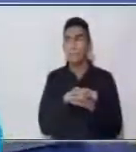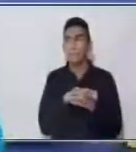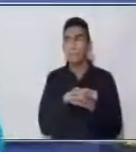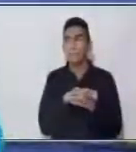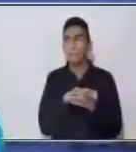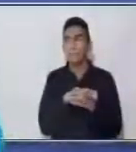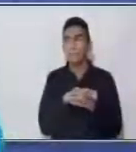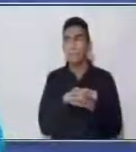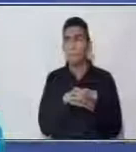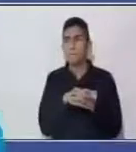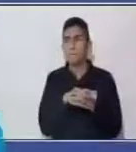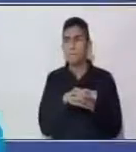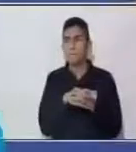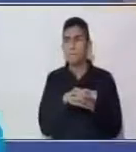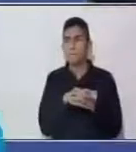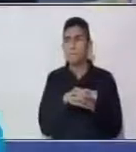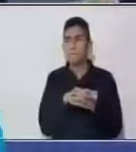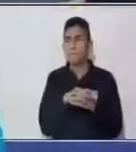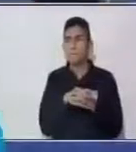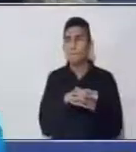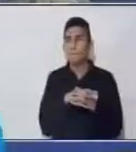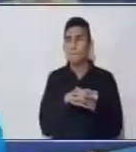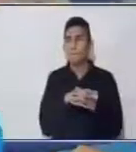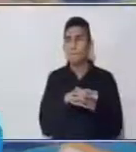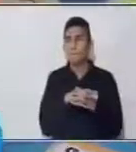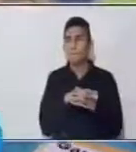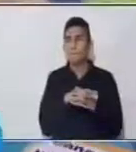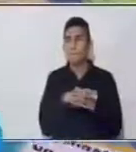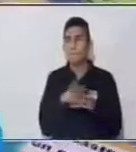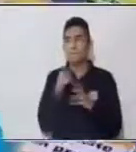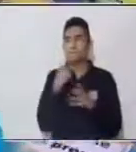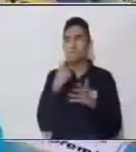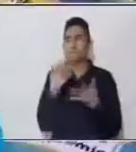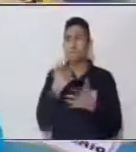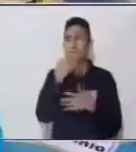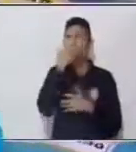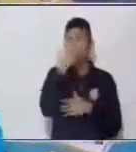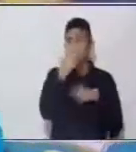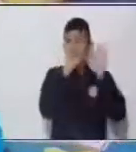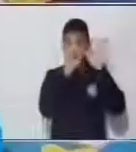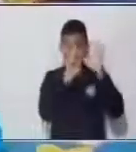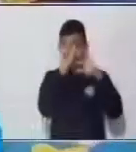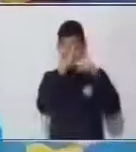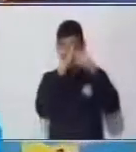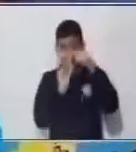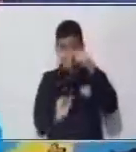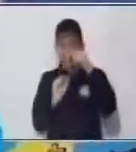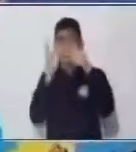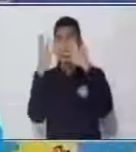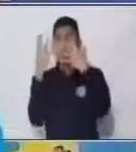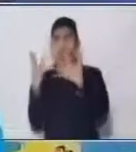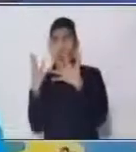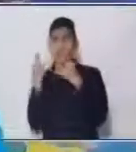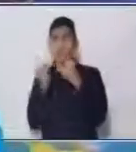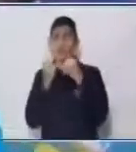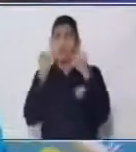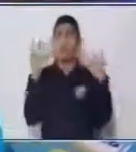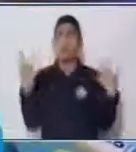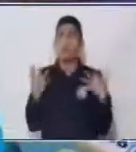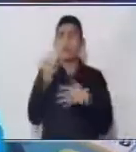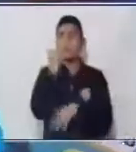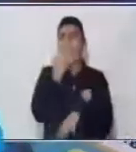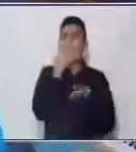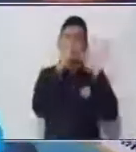Dos, tres Cuatro, cinco Dice treinta y seis Dividido nueve ¿Cuánto sería?